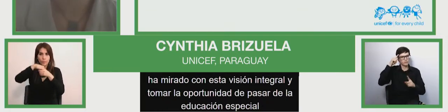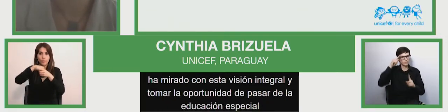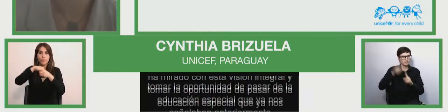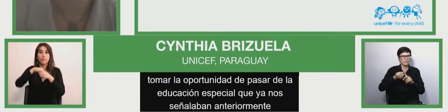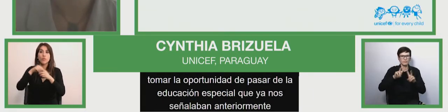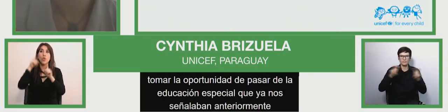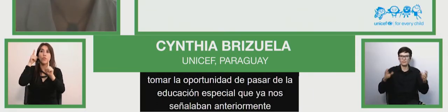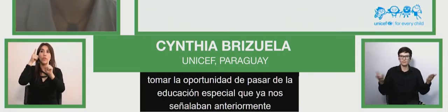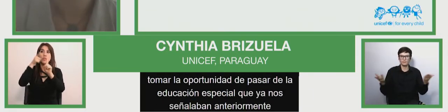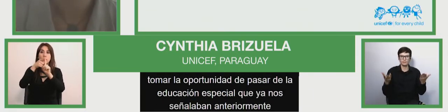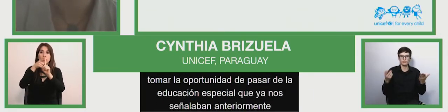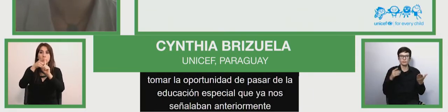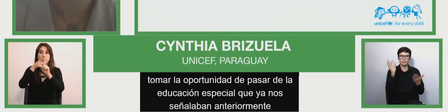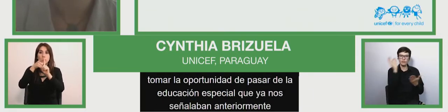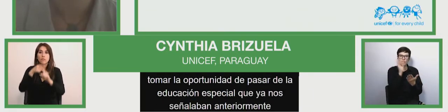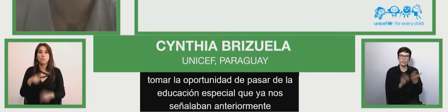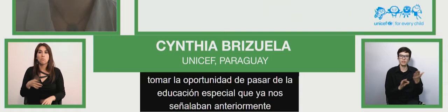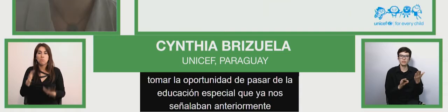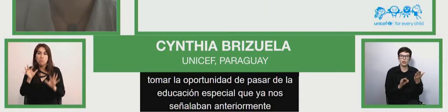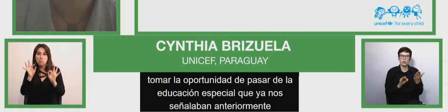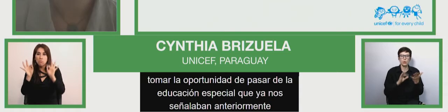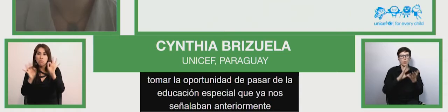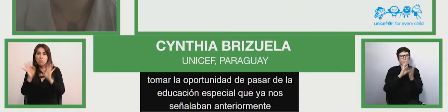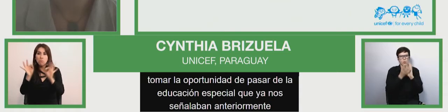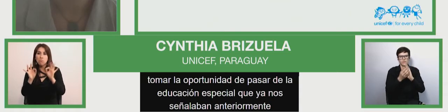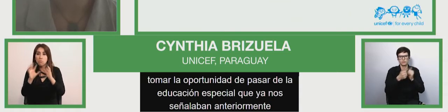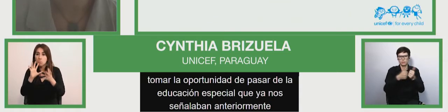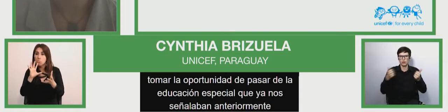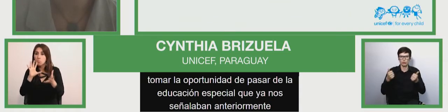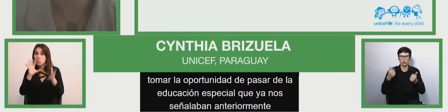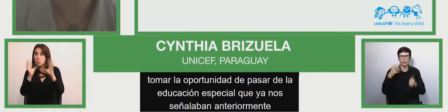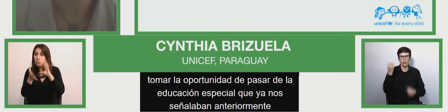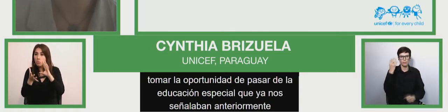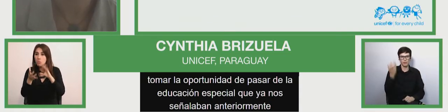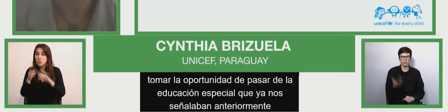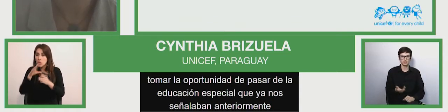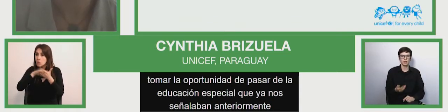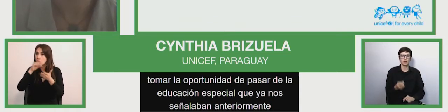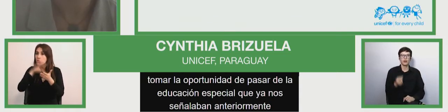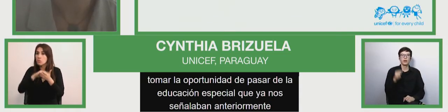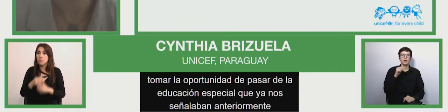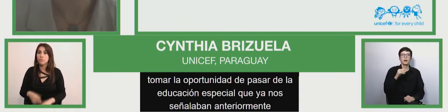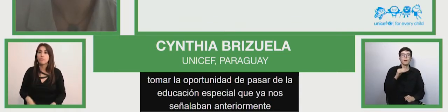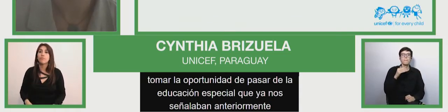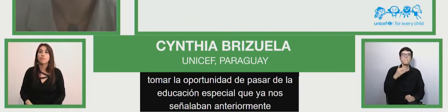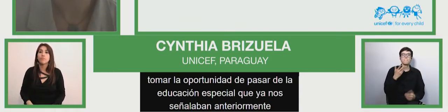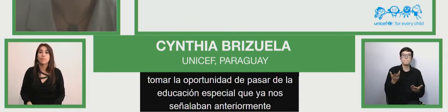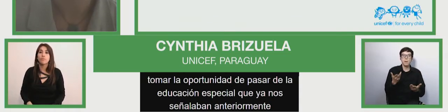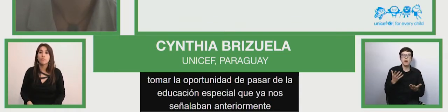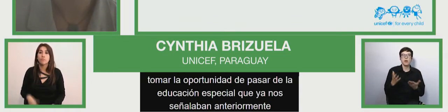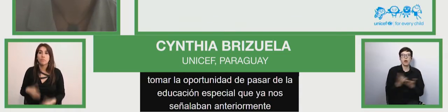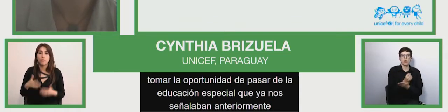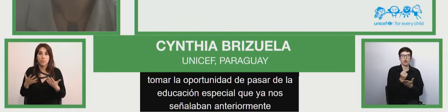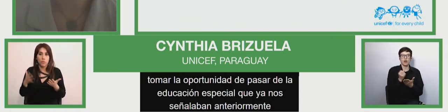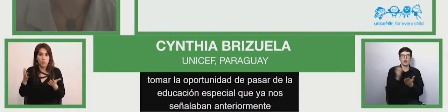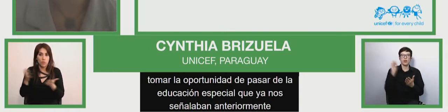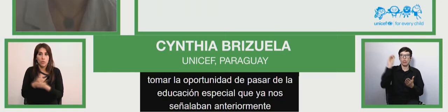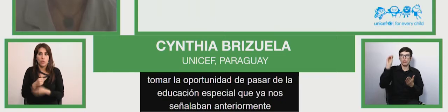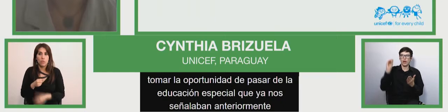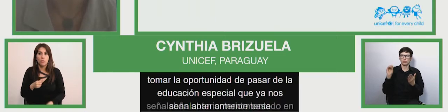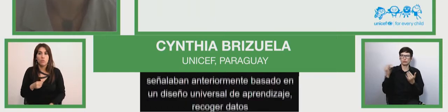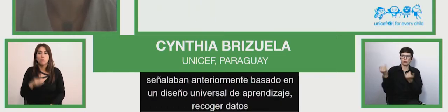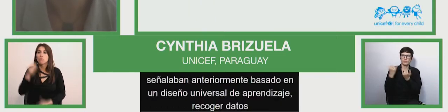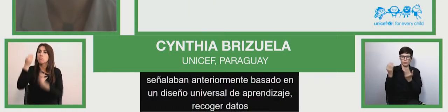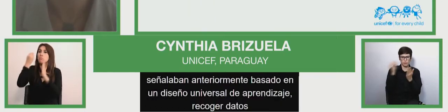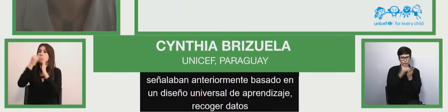diseño universal de aprendizaje. Recoger datos para apoyar la planificación. Entonces,